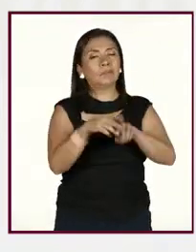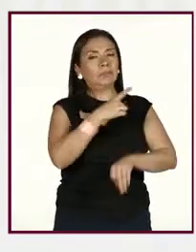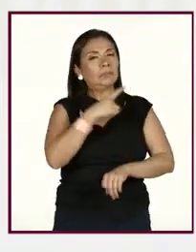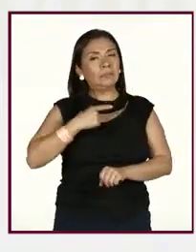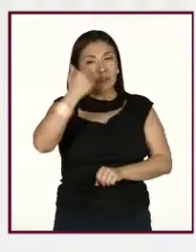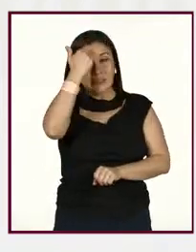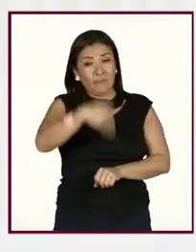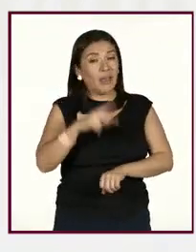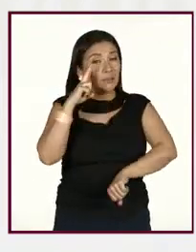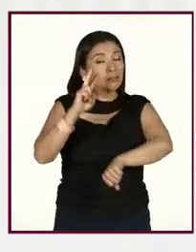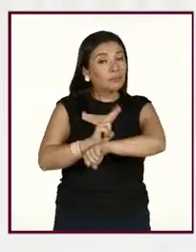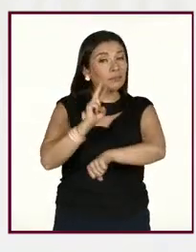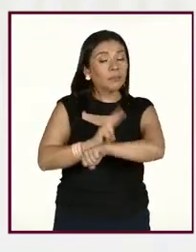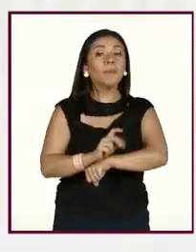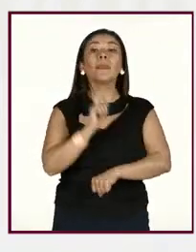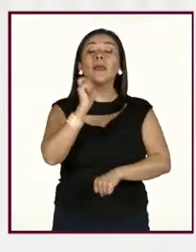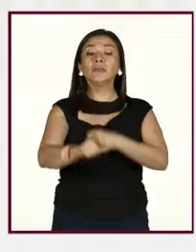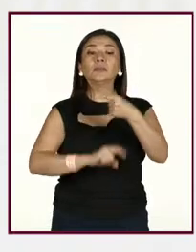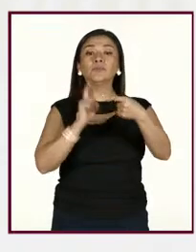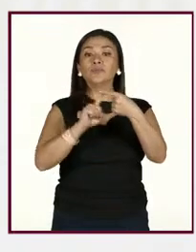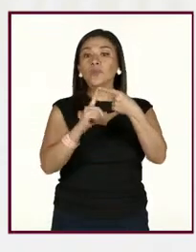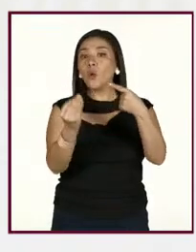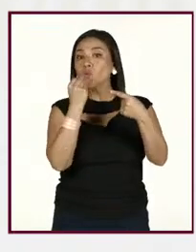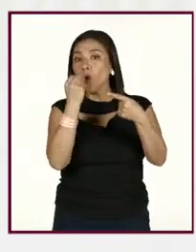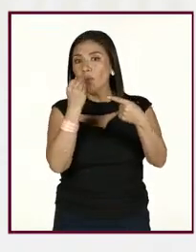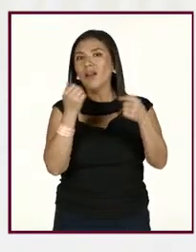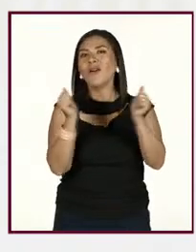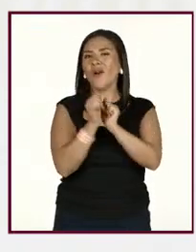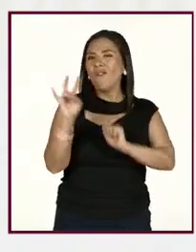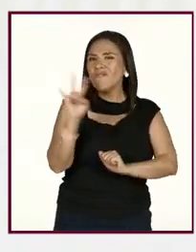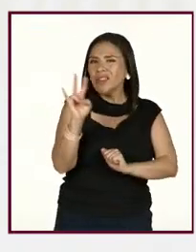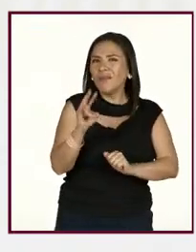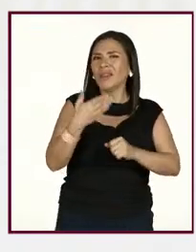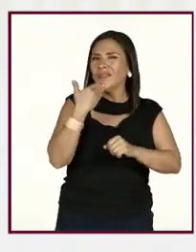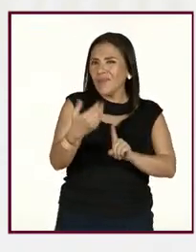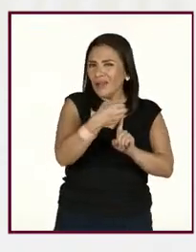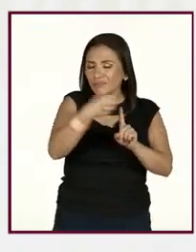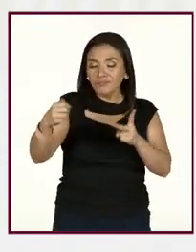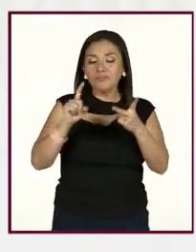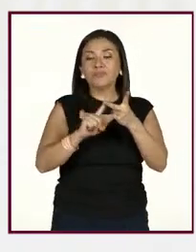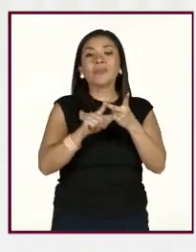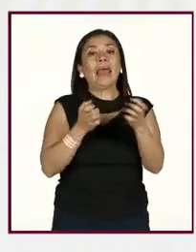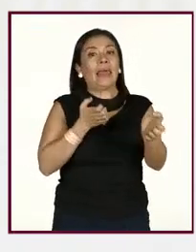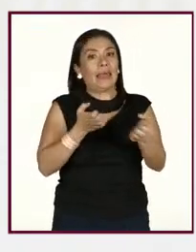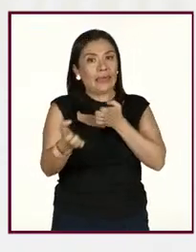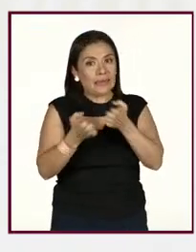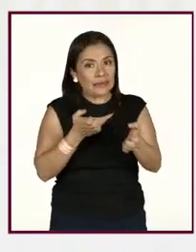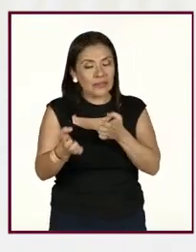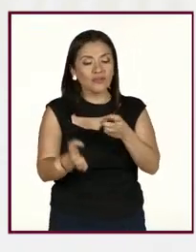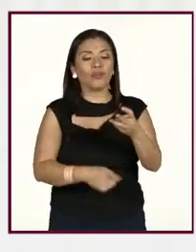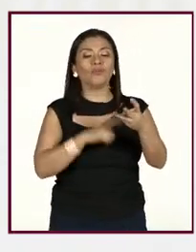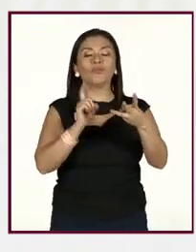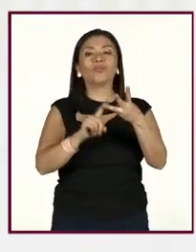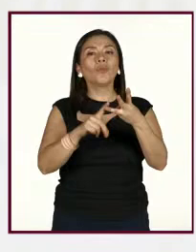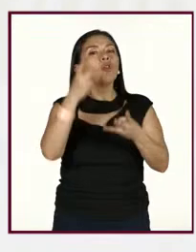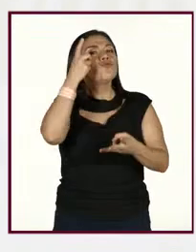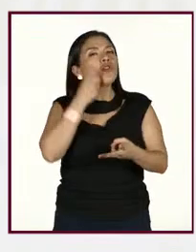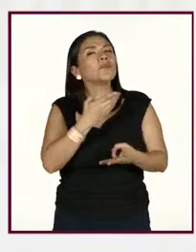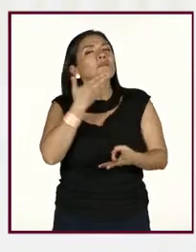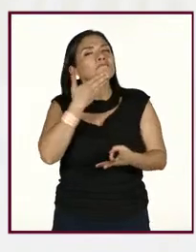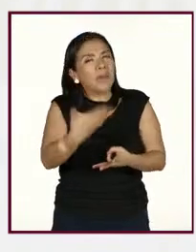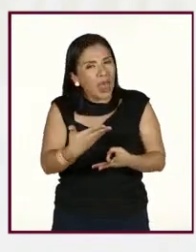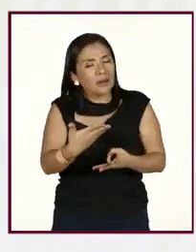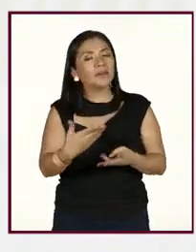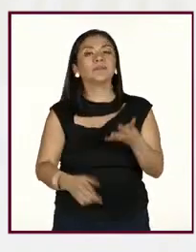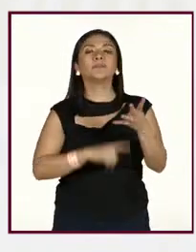tomar en cuenta, que es la alimentación nutritiva, el ejercicio físico, sueño de buena calidad,